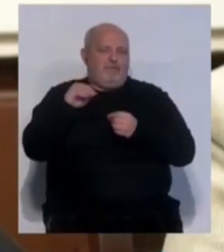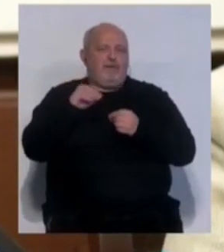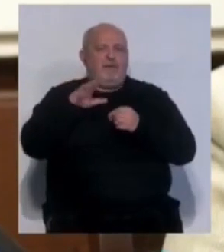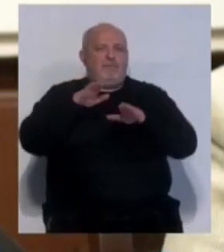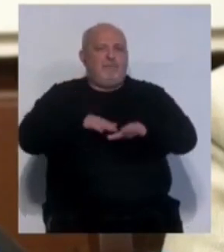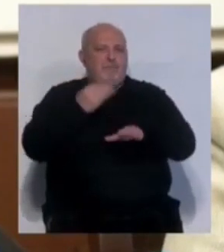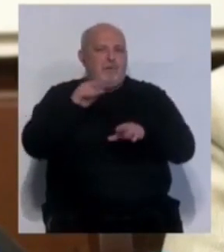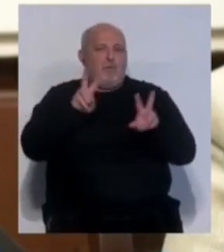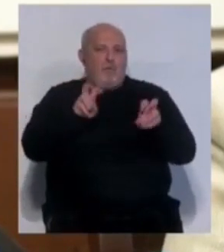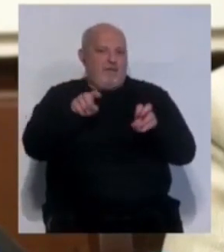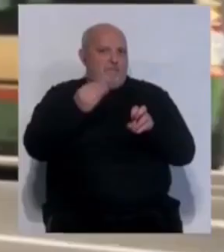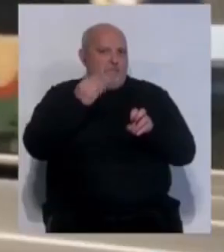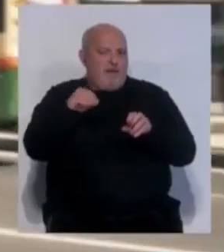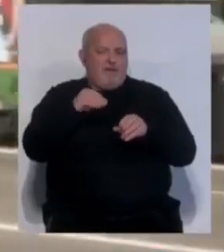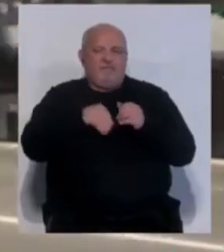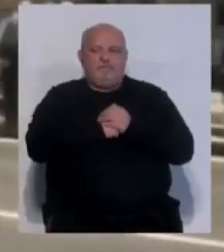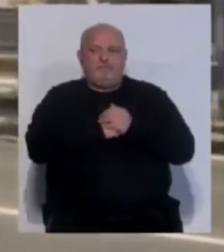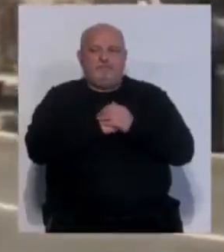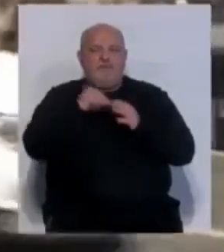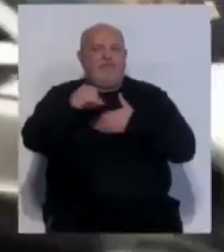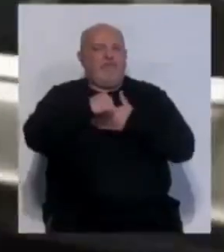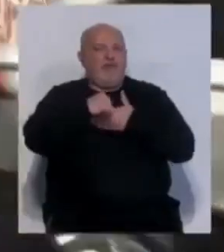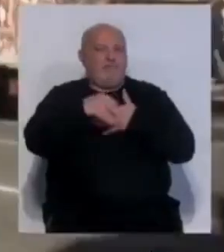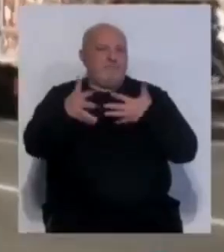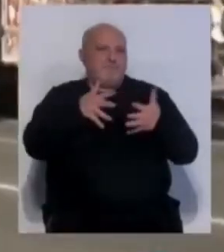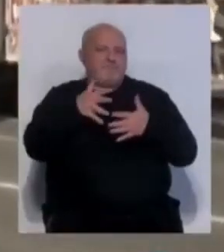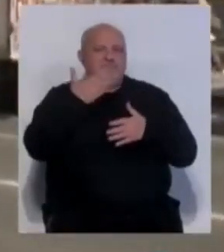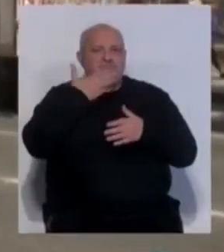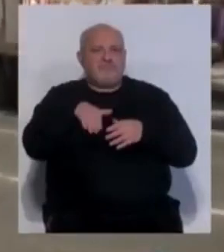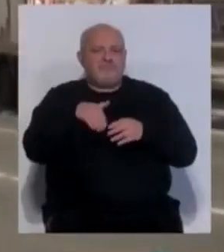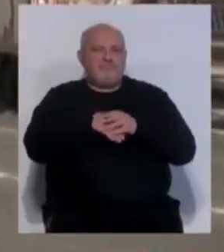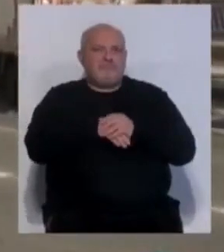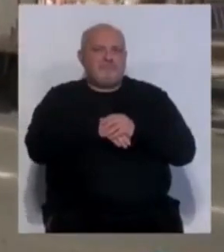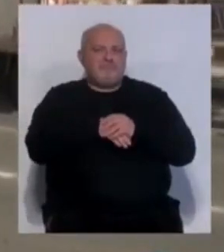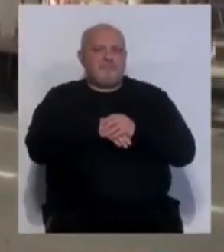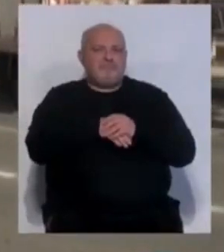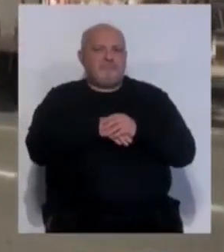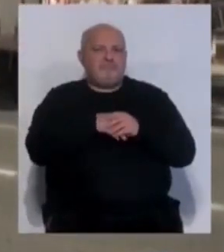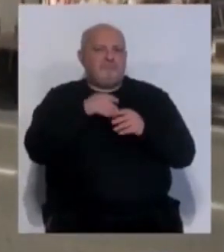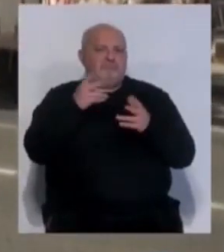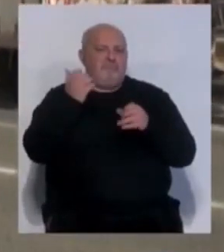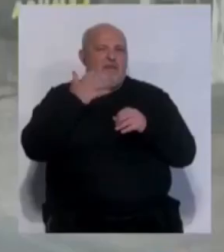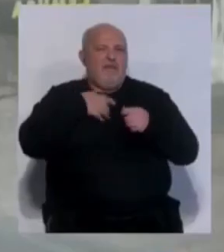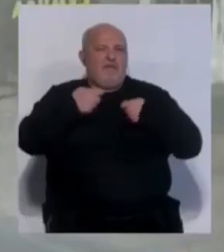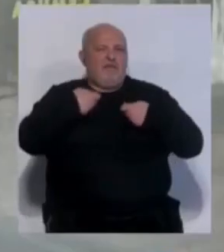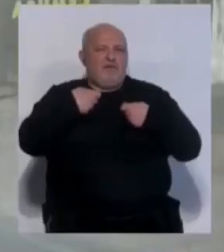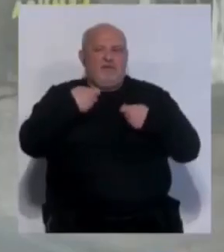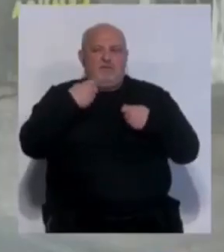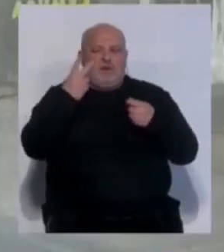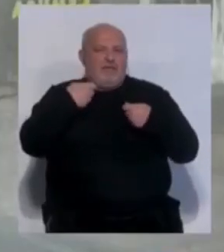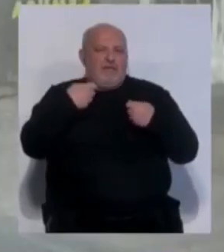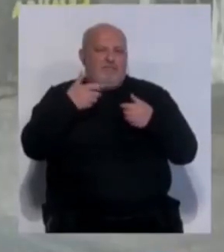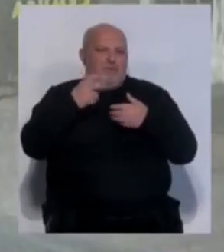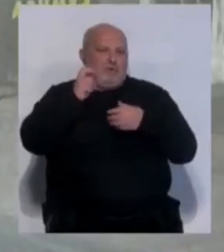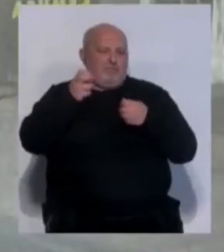una parada nueva que se añadirá al recorrido a la altura de aproximadamente la tienda de Antonio Ardón, que ya no es